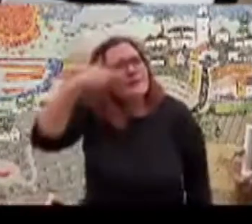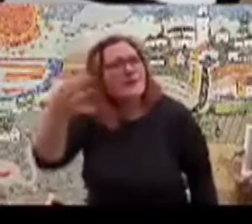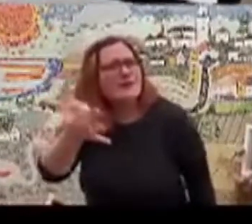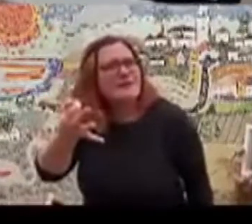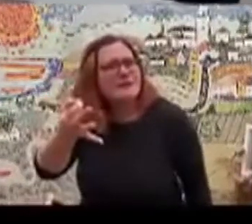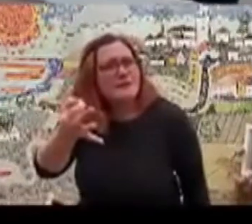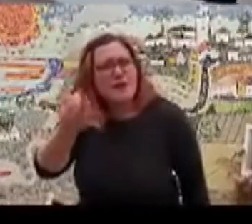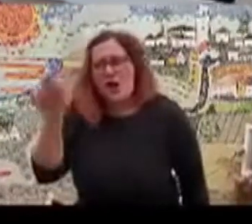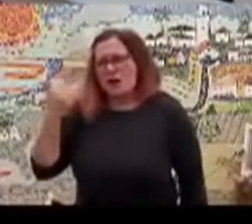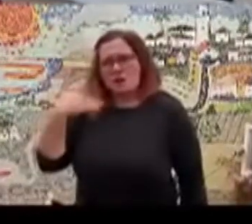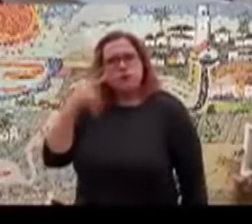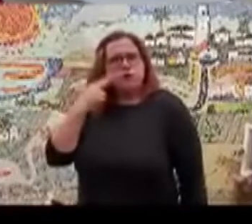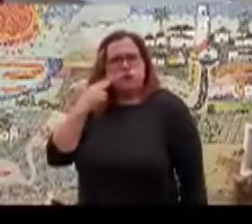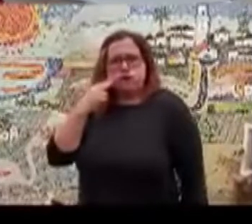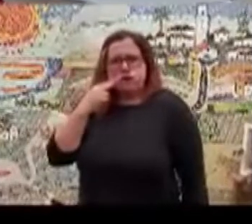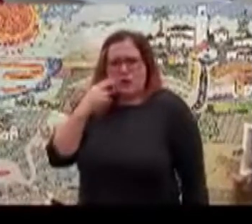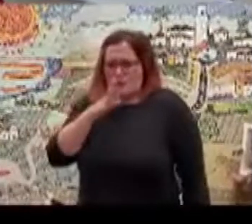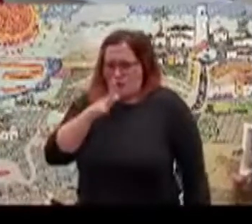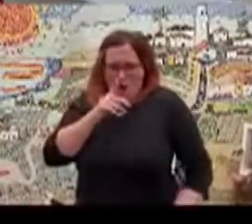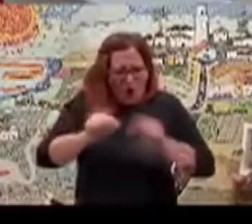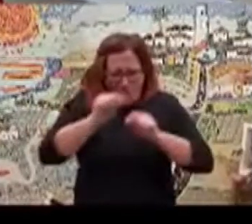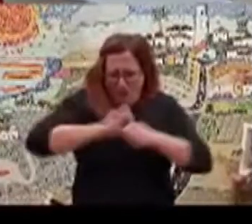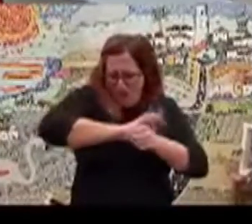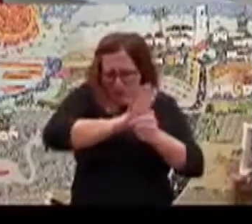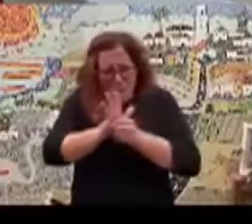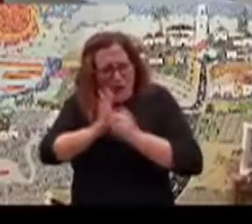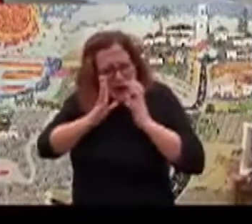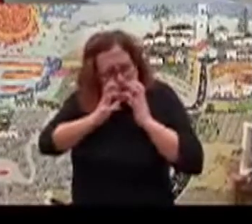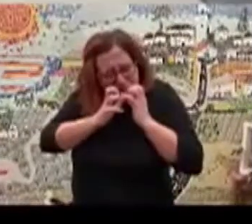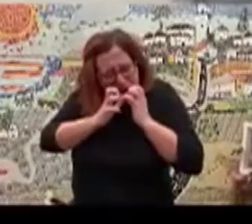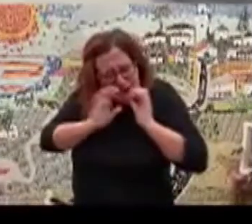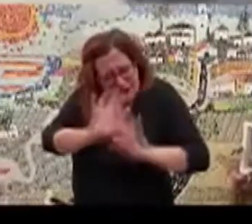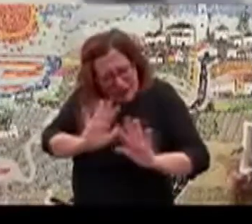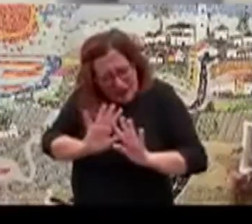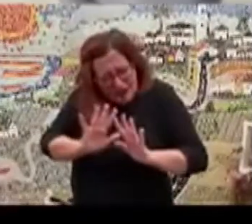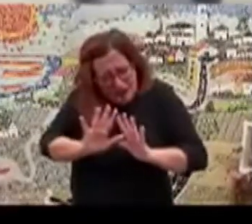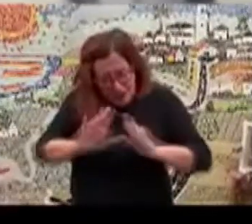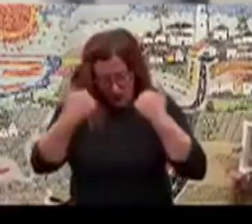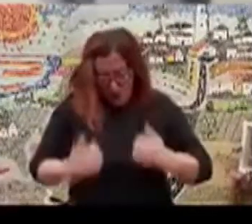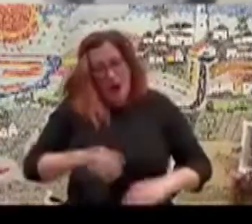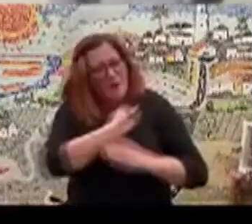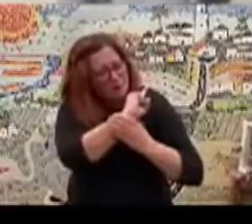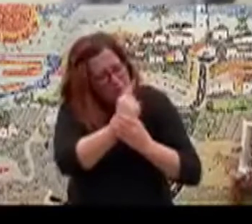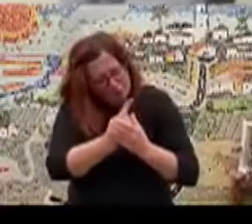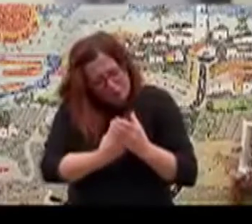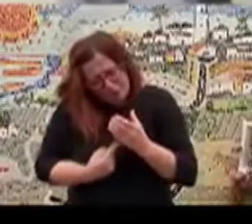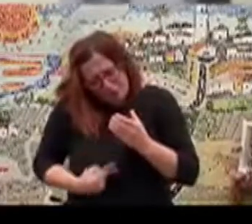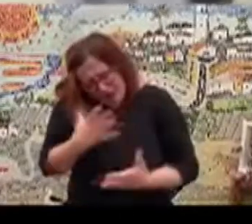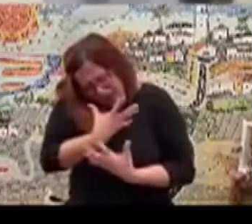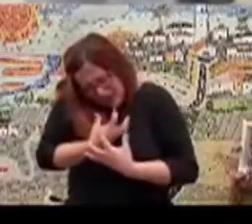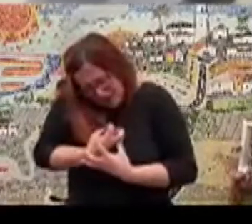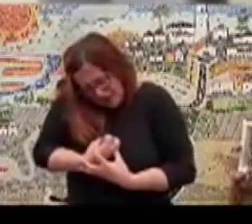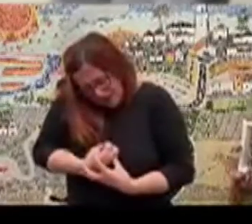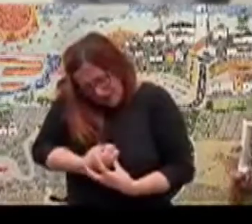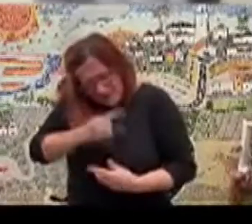Sabes, he pasado mucho miedo. Este bicho es un abismo. Se me cansa el cuerpo, se me